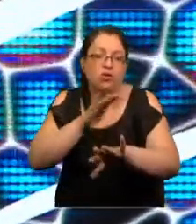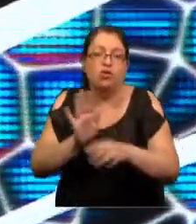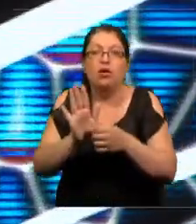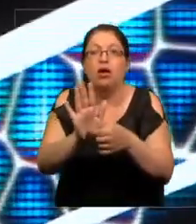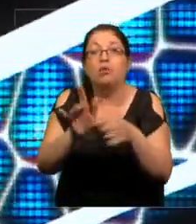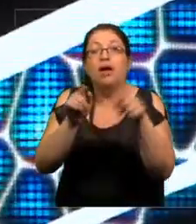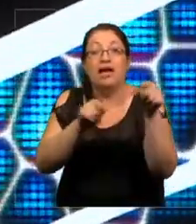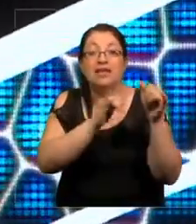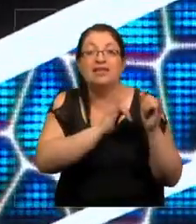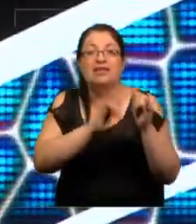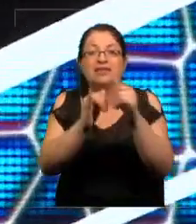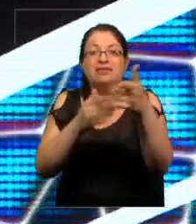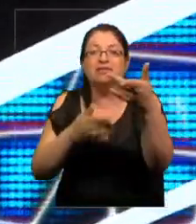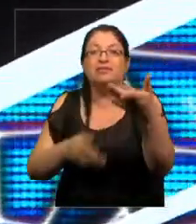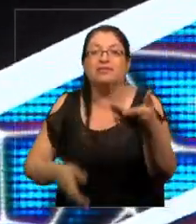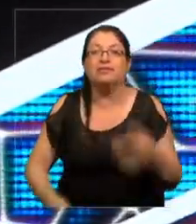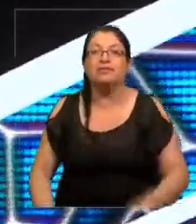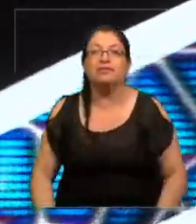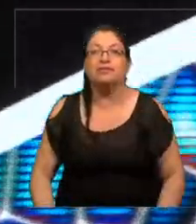son los datos.